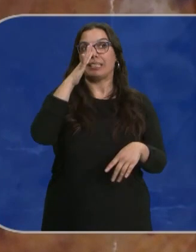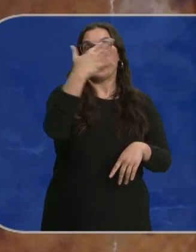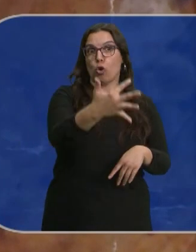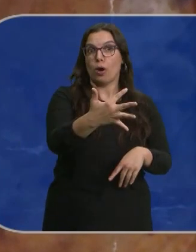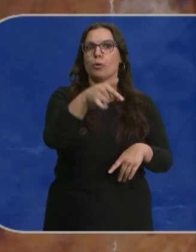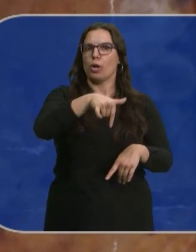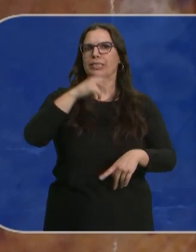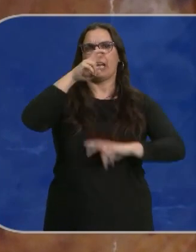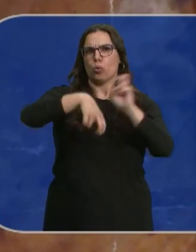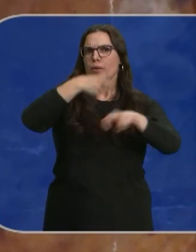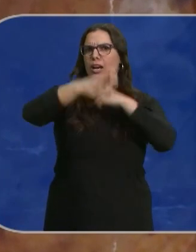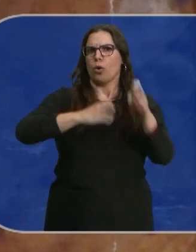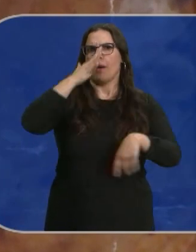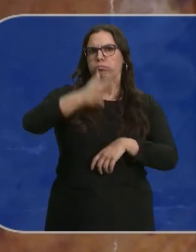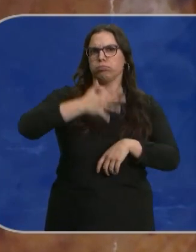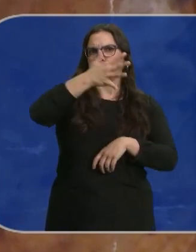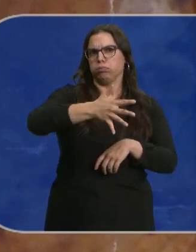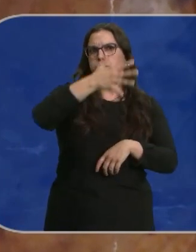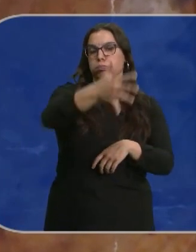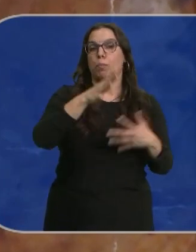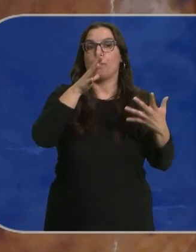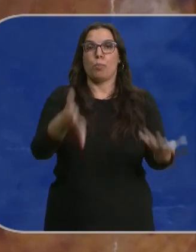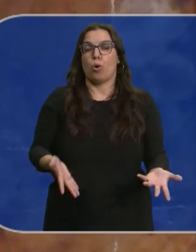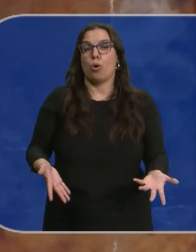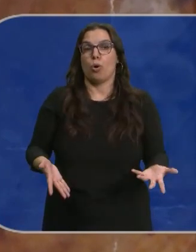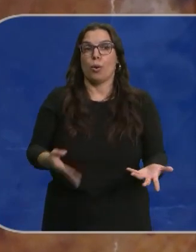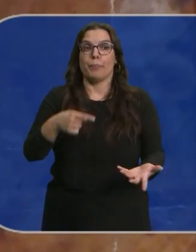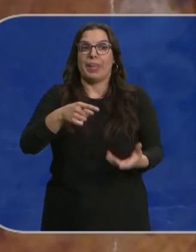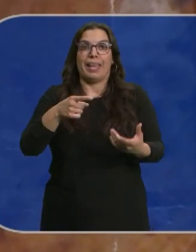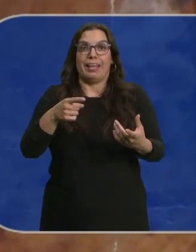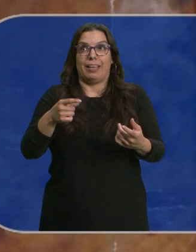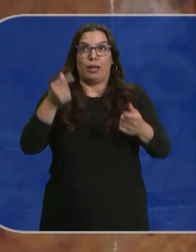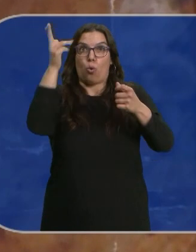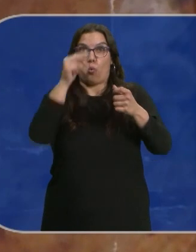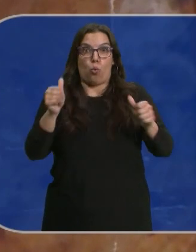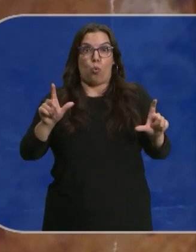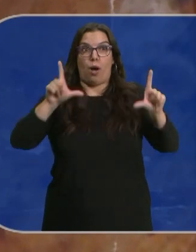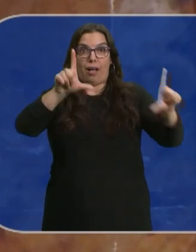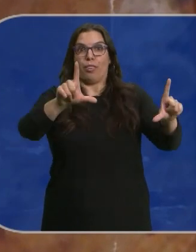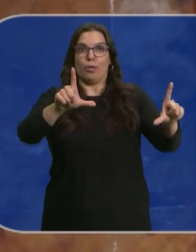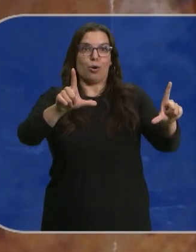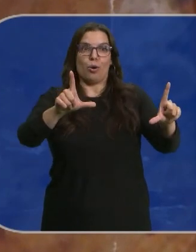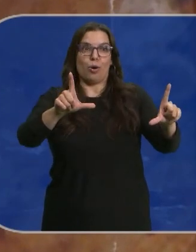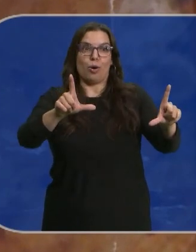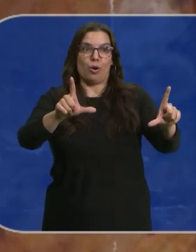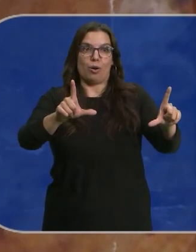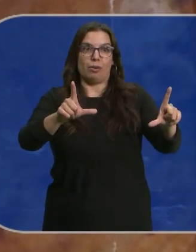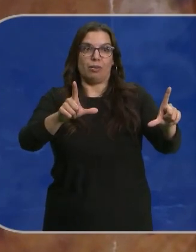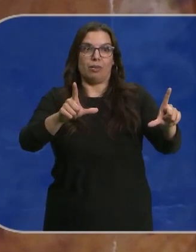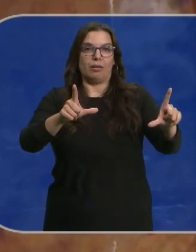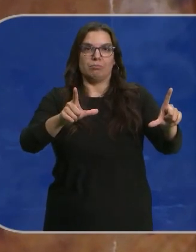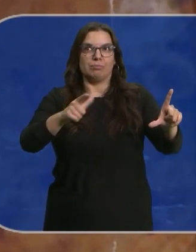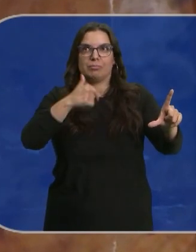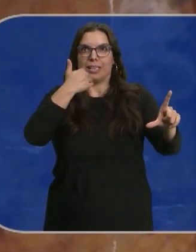renovando continuamente, puesto que es el cuadro que parece casi